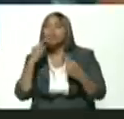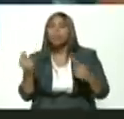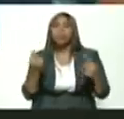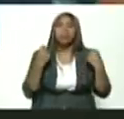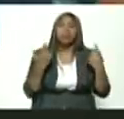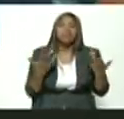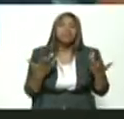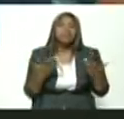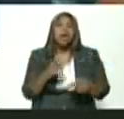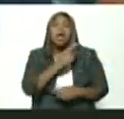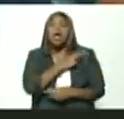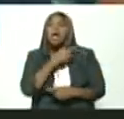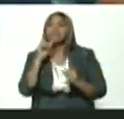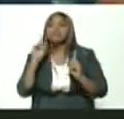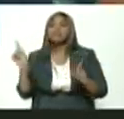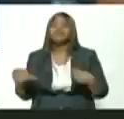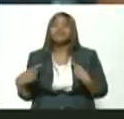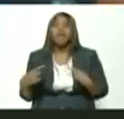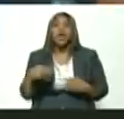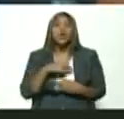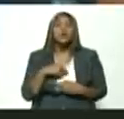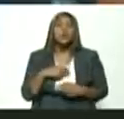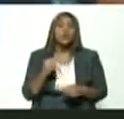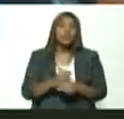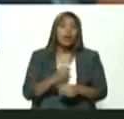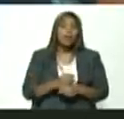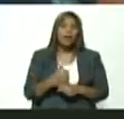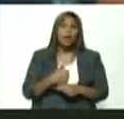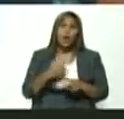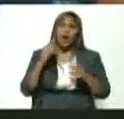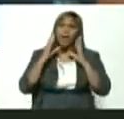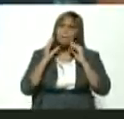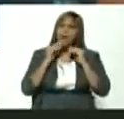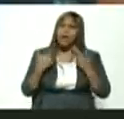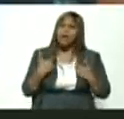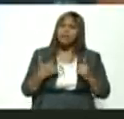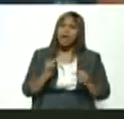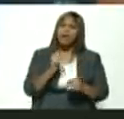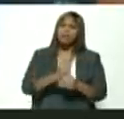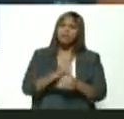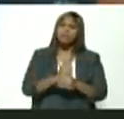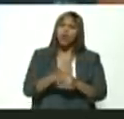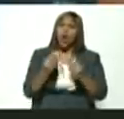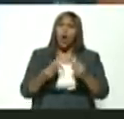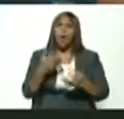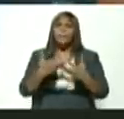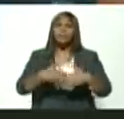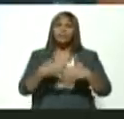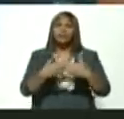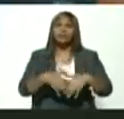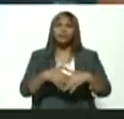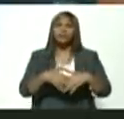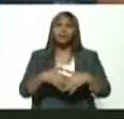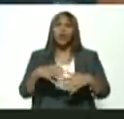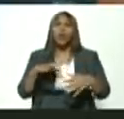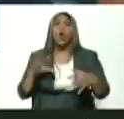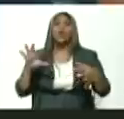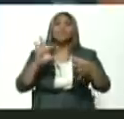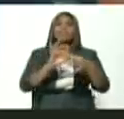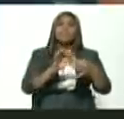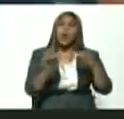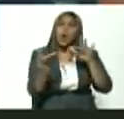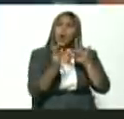nos dejan escuchar nosotros como trabajadores teniendo el conocimiento de la producción tenemos los enlaces con los